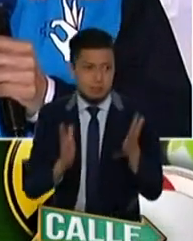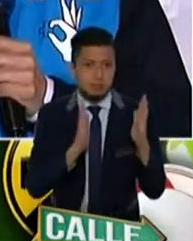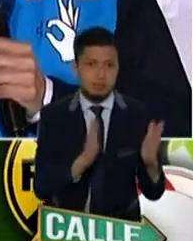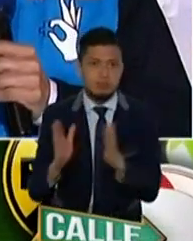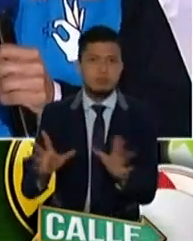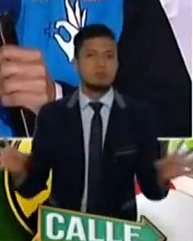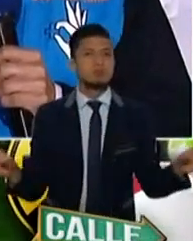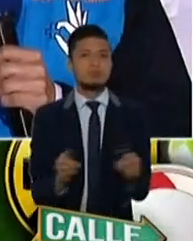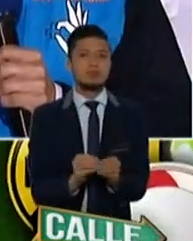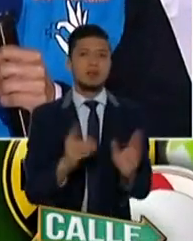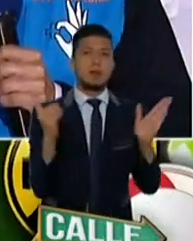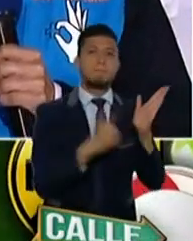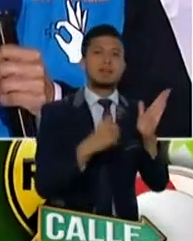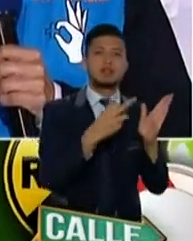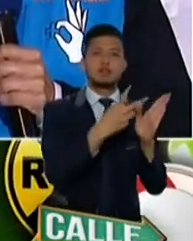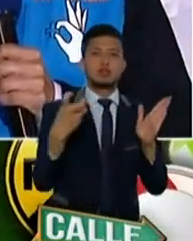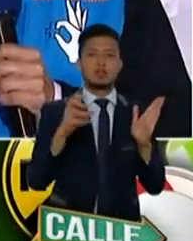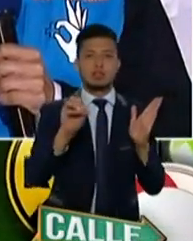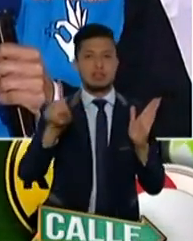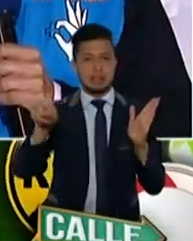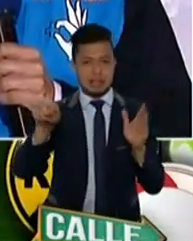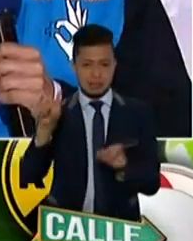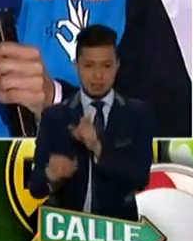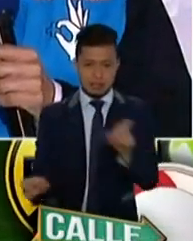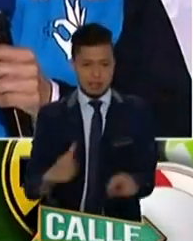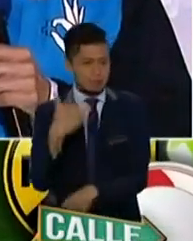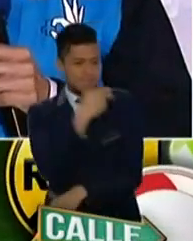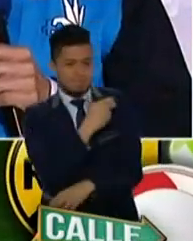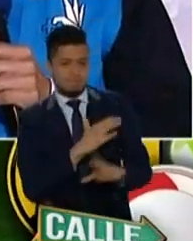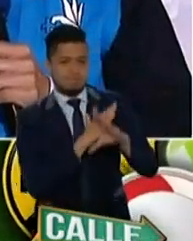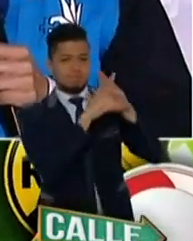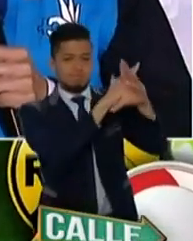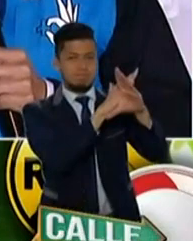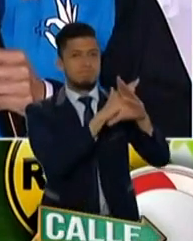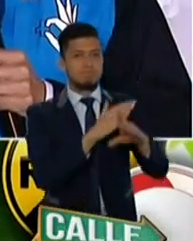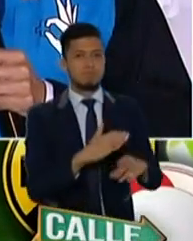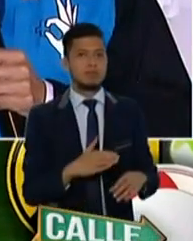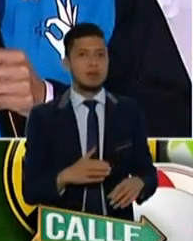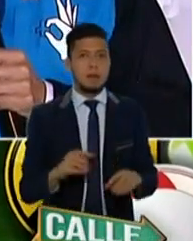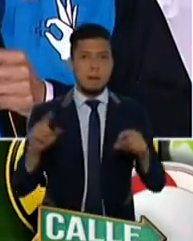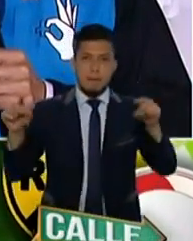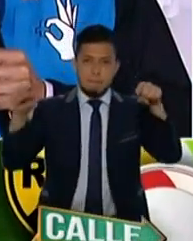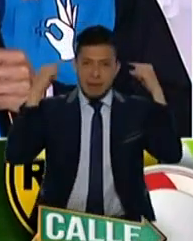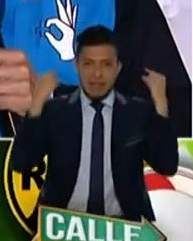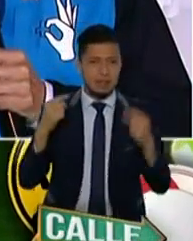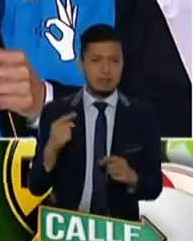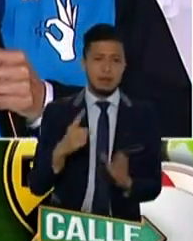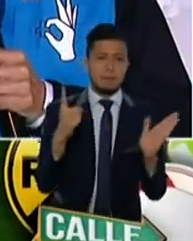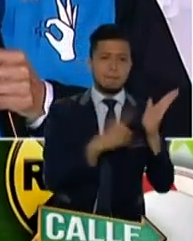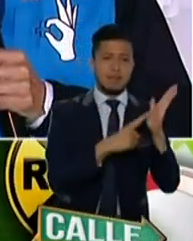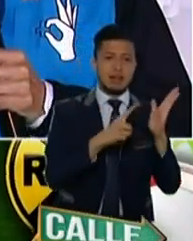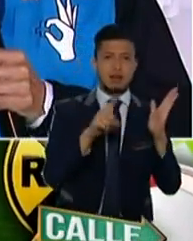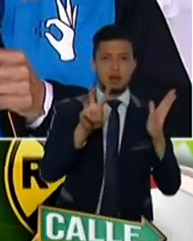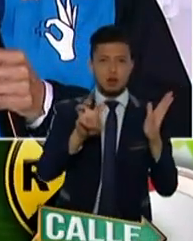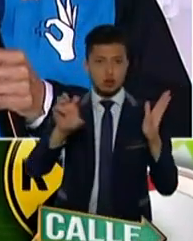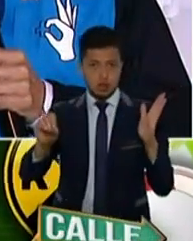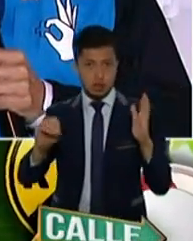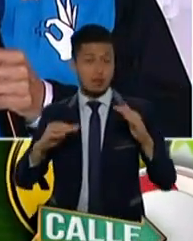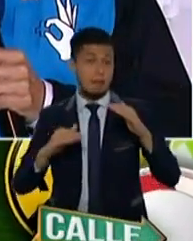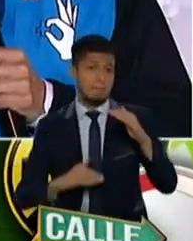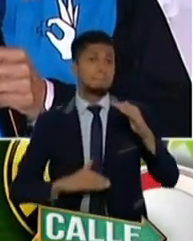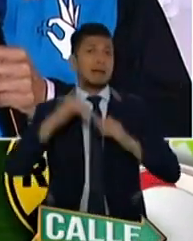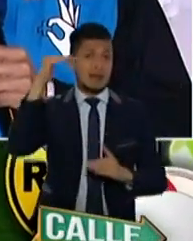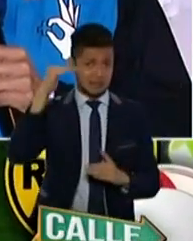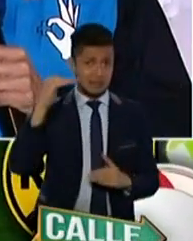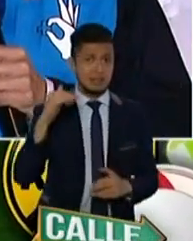1.206 personas vacunadas. Nuestra meta era 1.080. La superamos